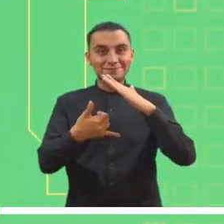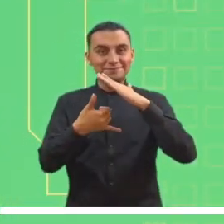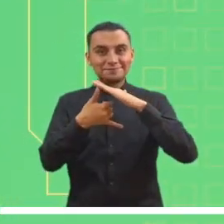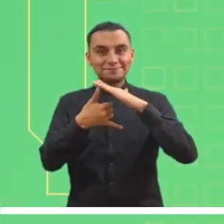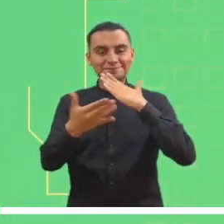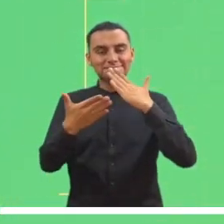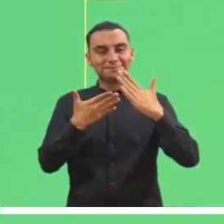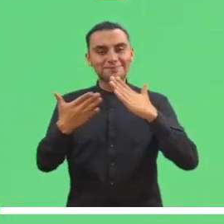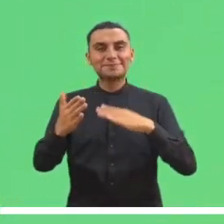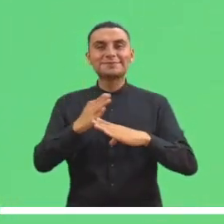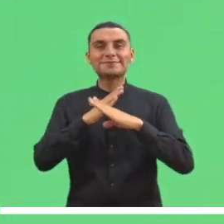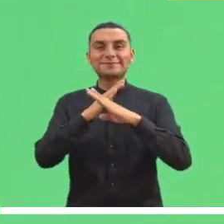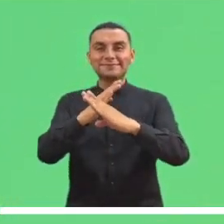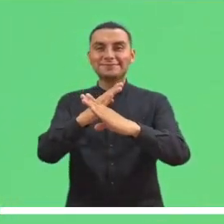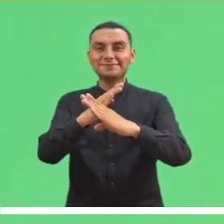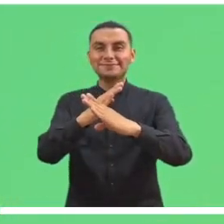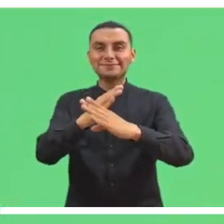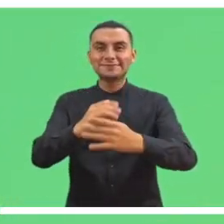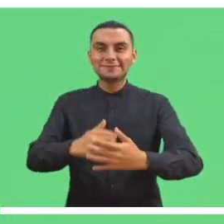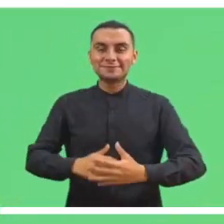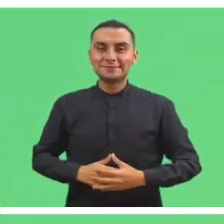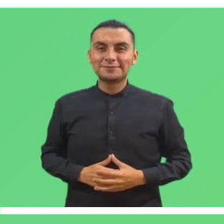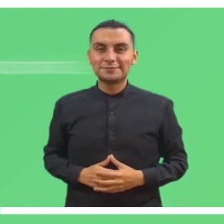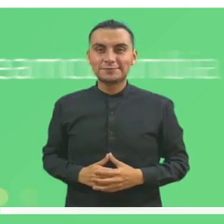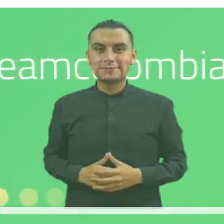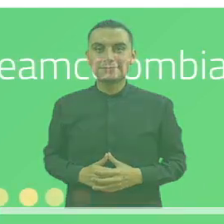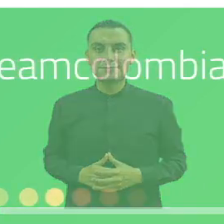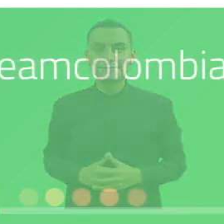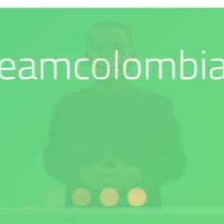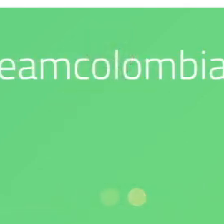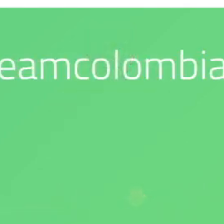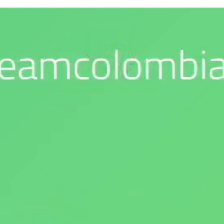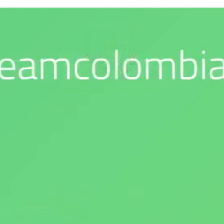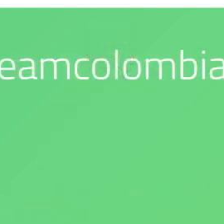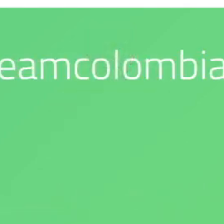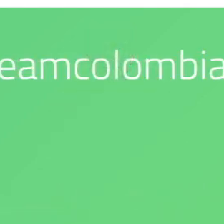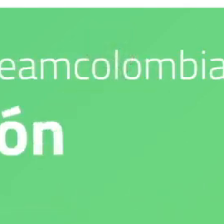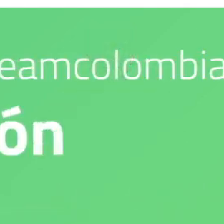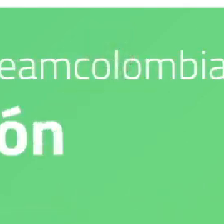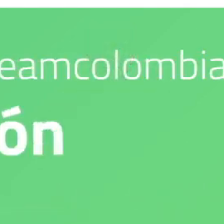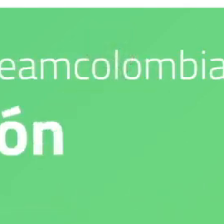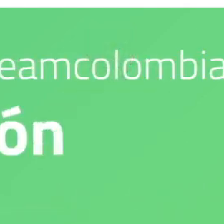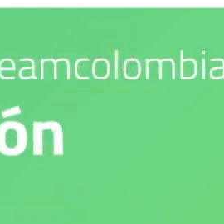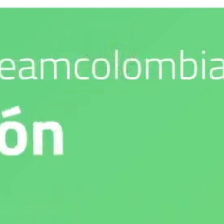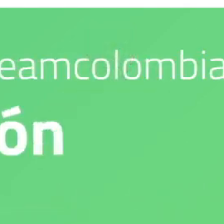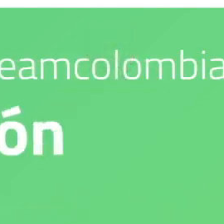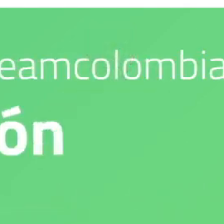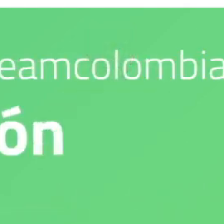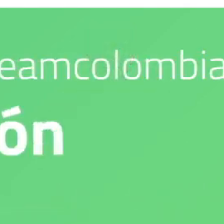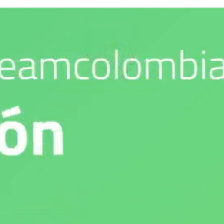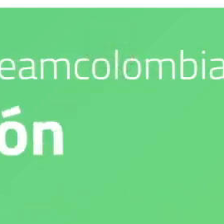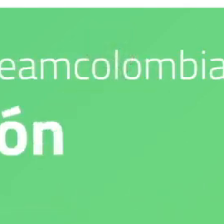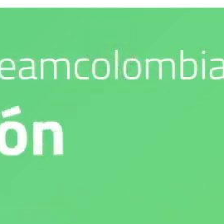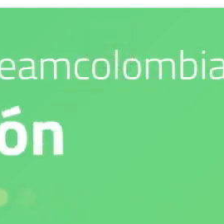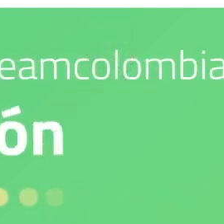en nuestras redes sociales. Nuestro compromiso es con el medio ambiente. IDEAM es confianza y prevención.